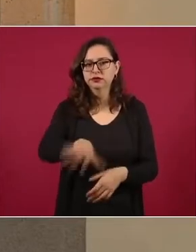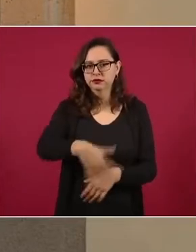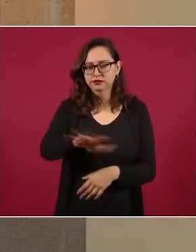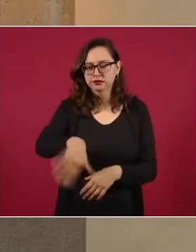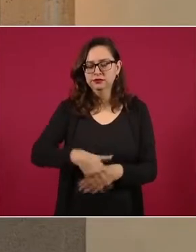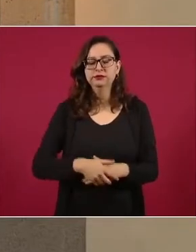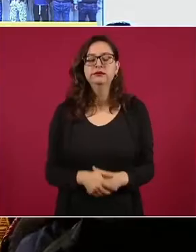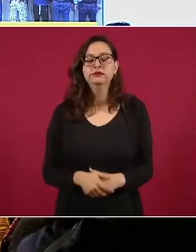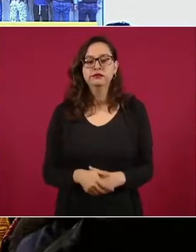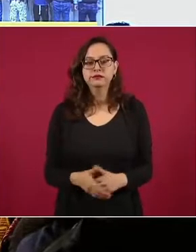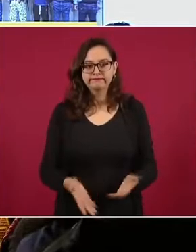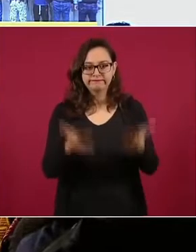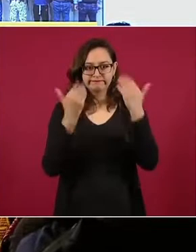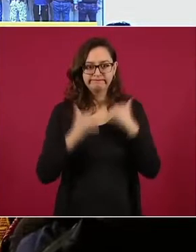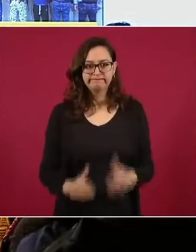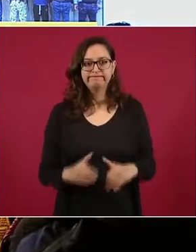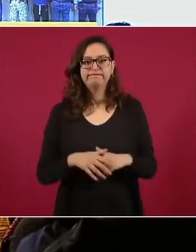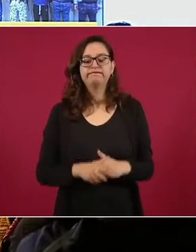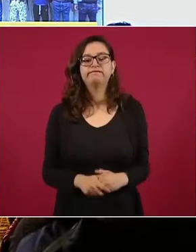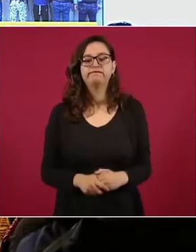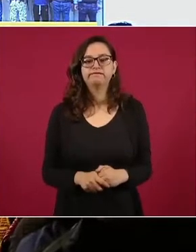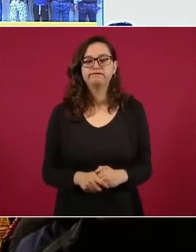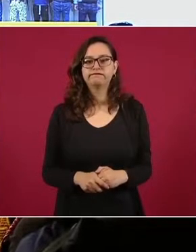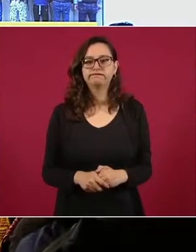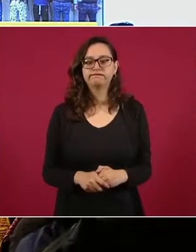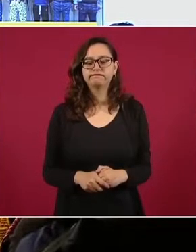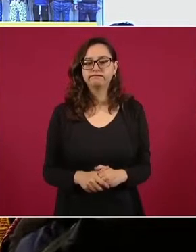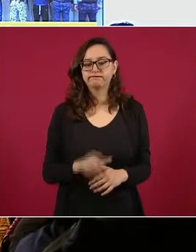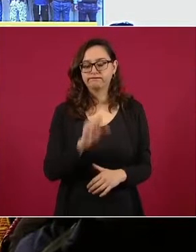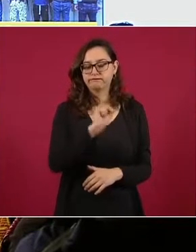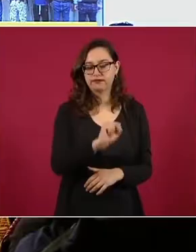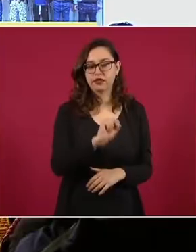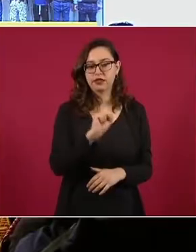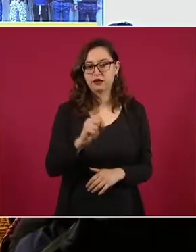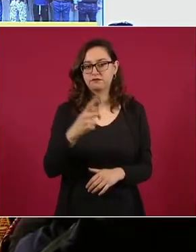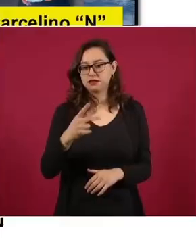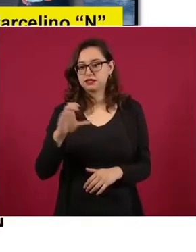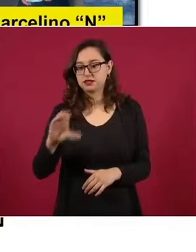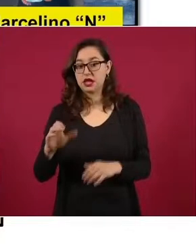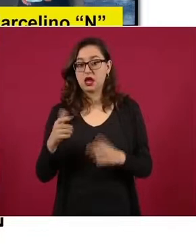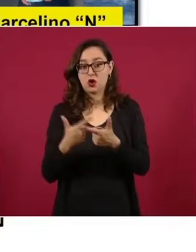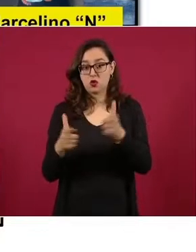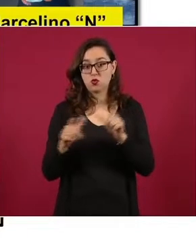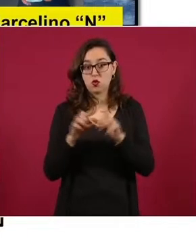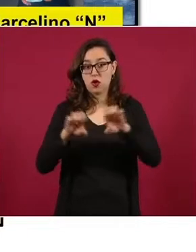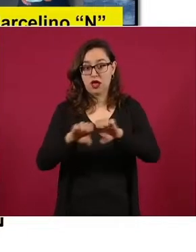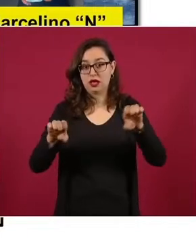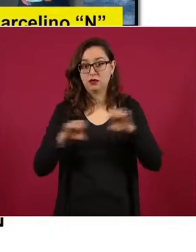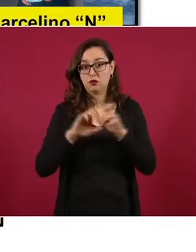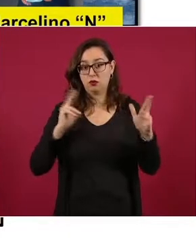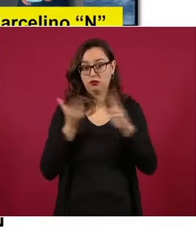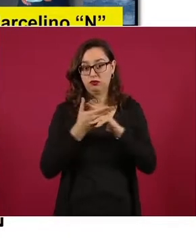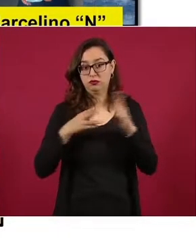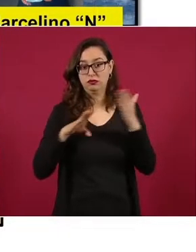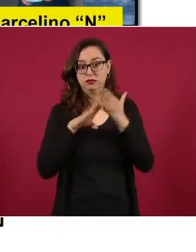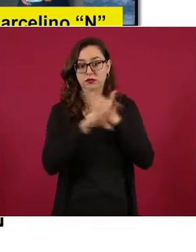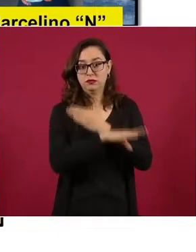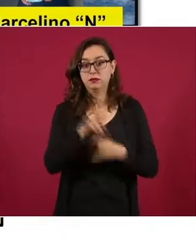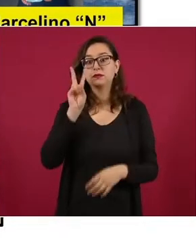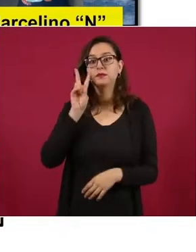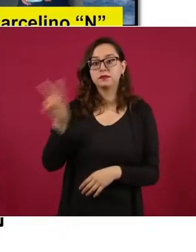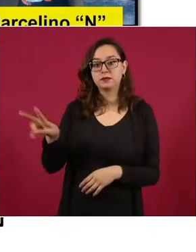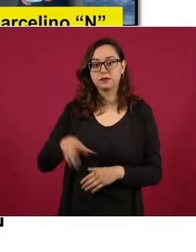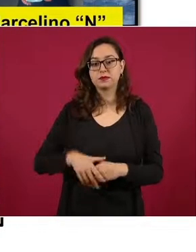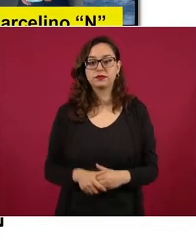al grupo anti-homicidios de la Secretaría de Seguridad y Protección Ciudadana, que ha impulsado la secretaria Rosa Isela